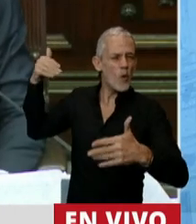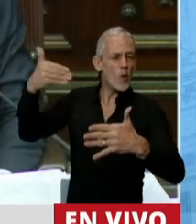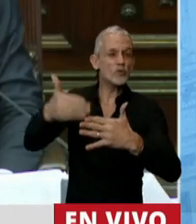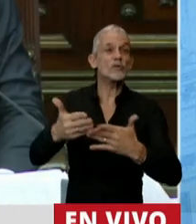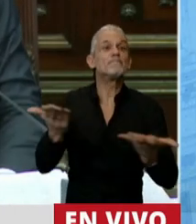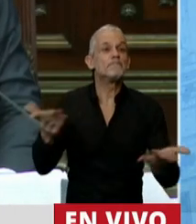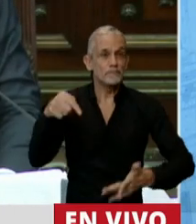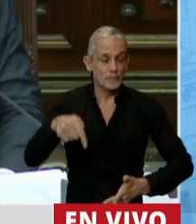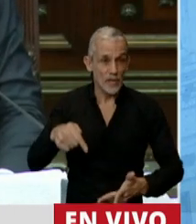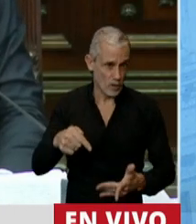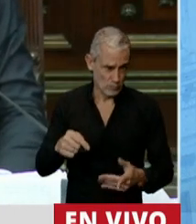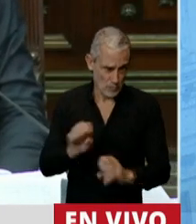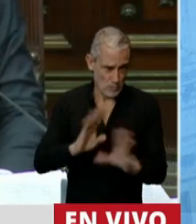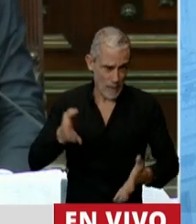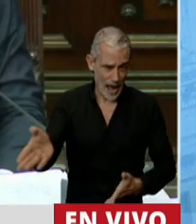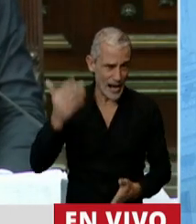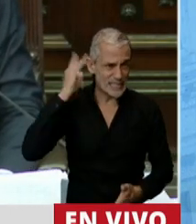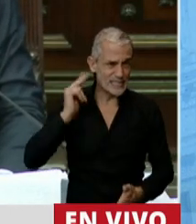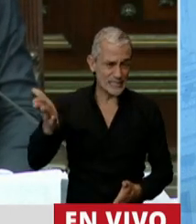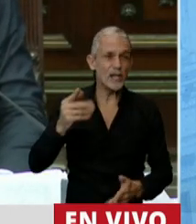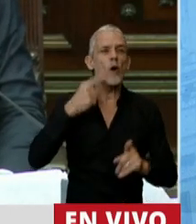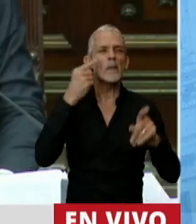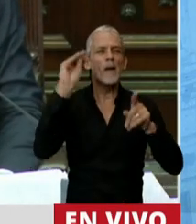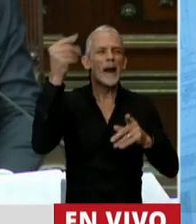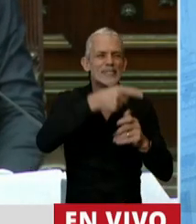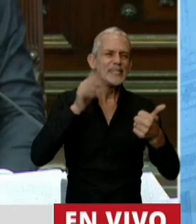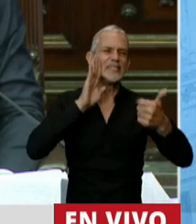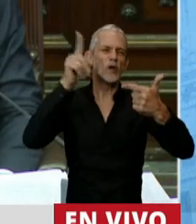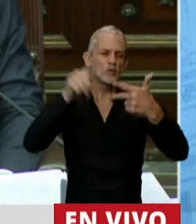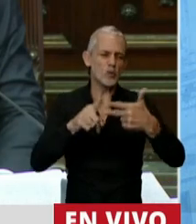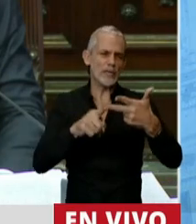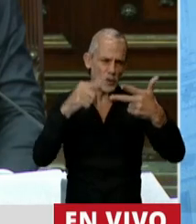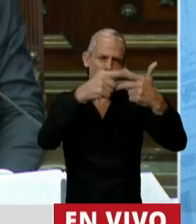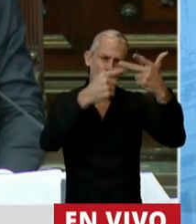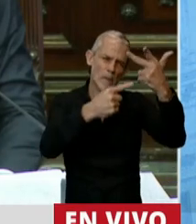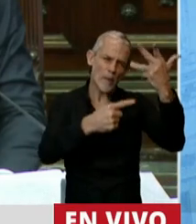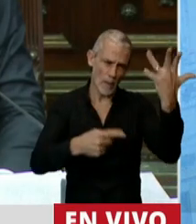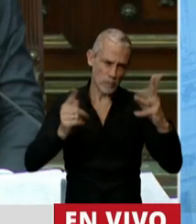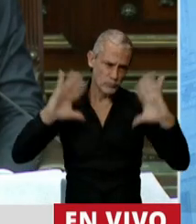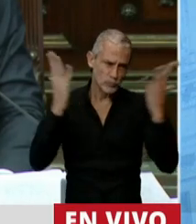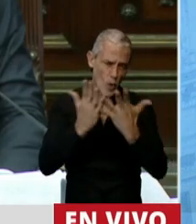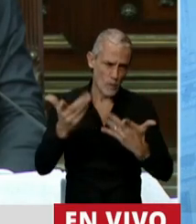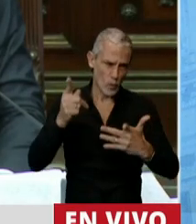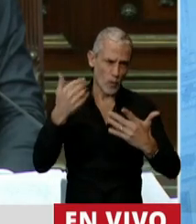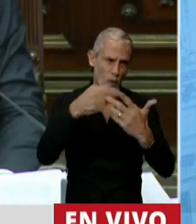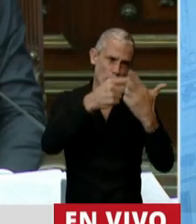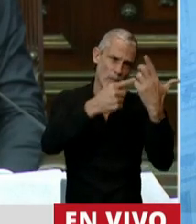lamentablemente la están pasando muy mal. Si no miremos Brasil, Estados Unidos, y así podríamos recorrer el mundo entero